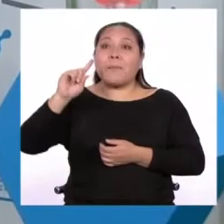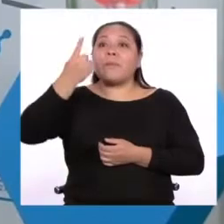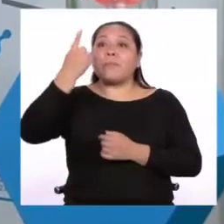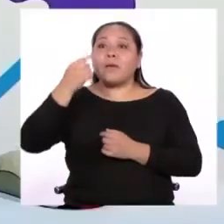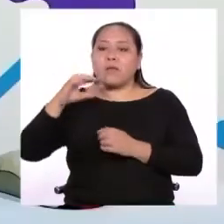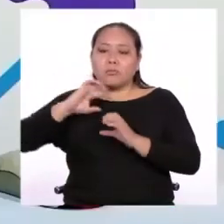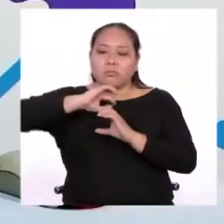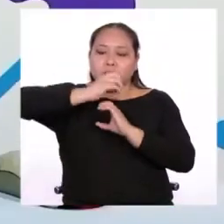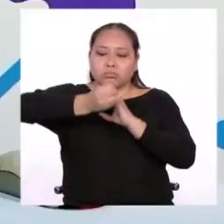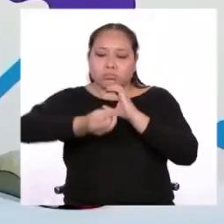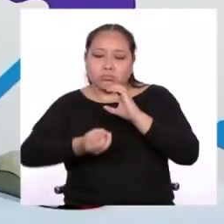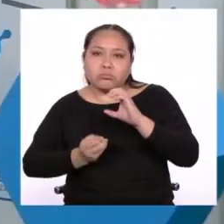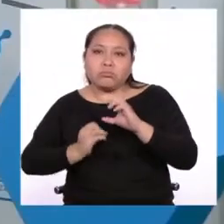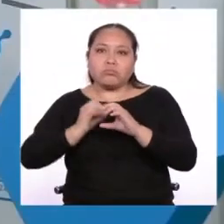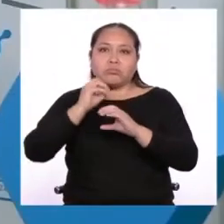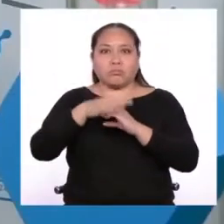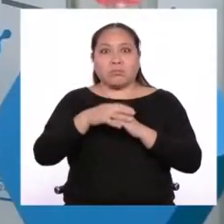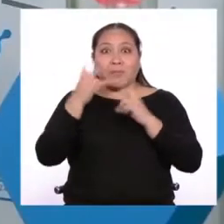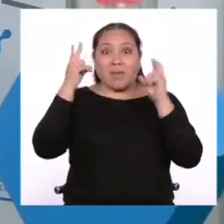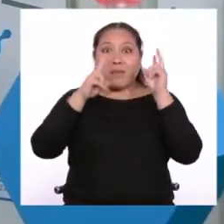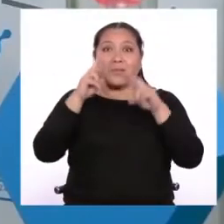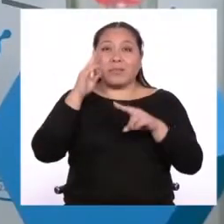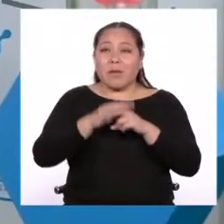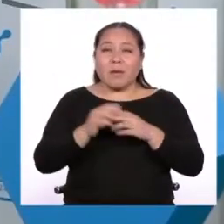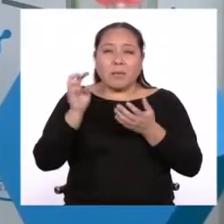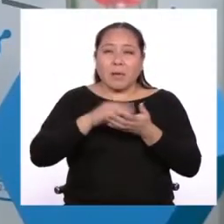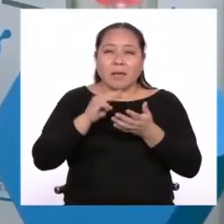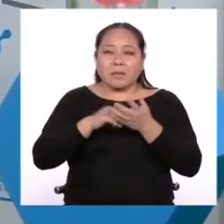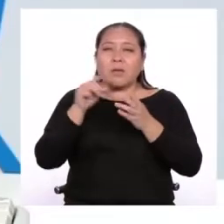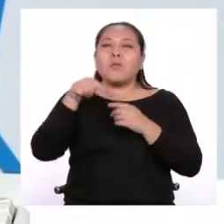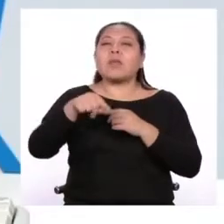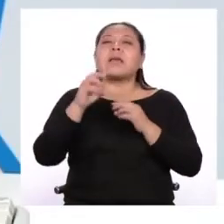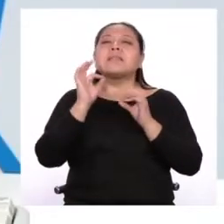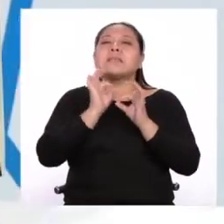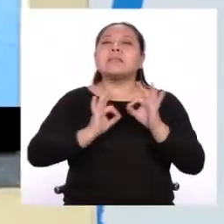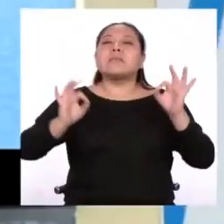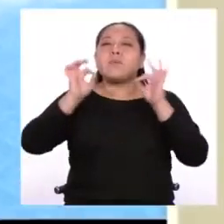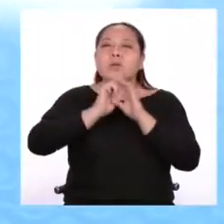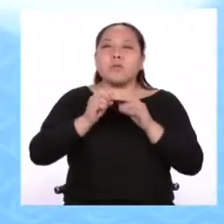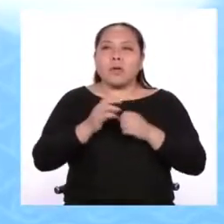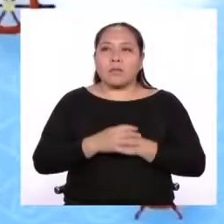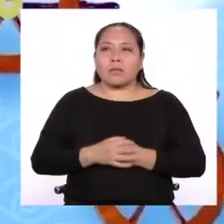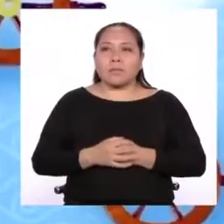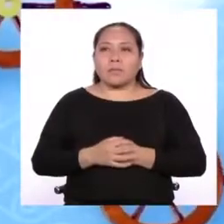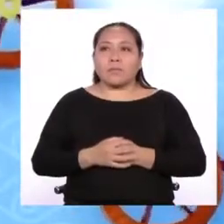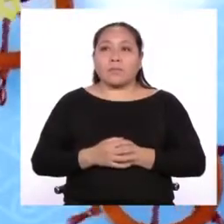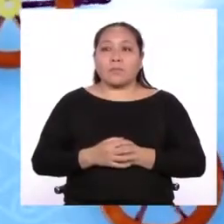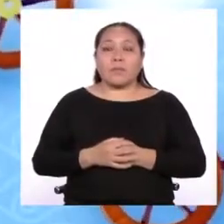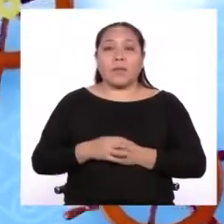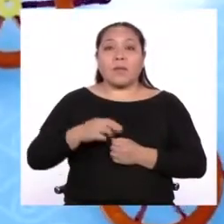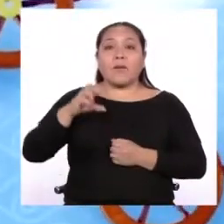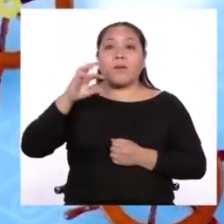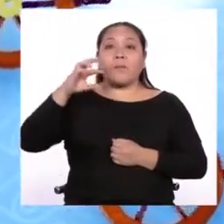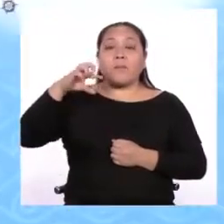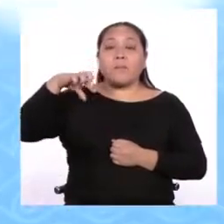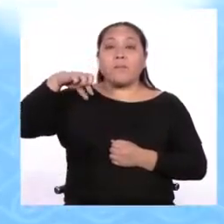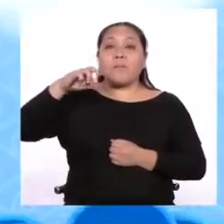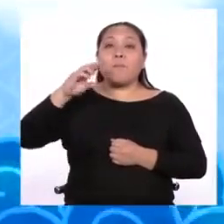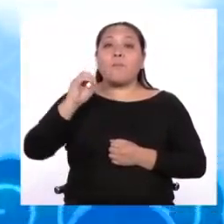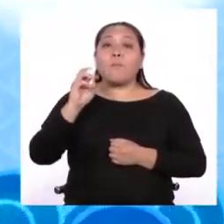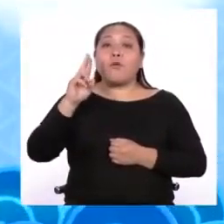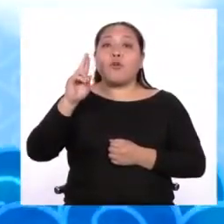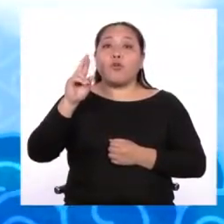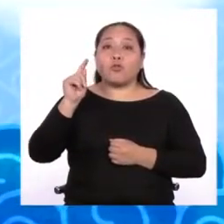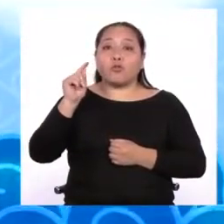al mundo. Vamos a ver con más detalle por qué fue tan importante. El portugués Fernando de Magallanes era un